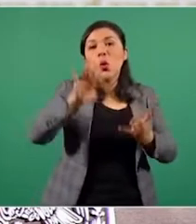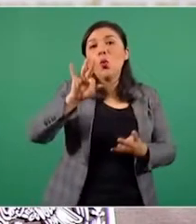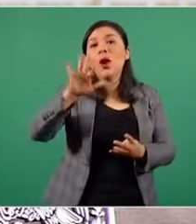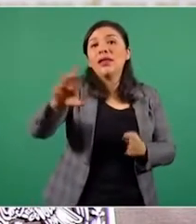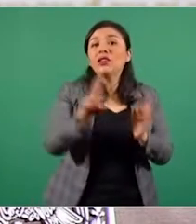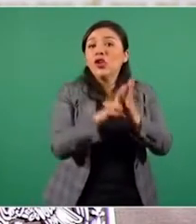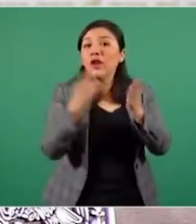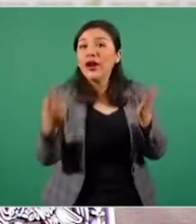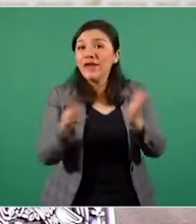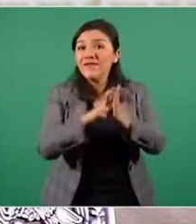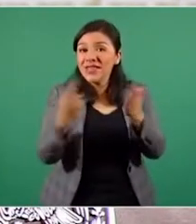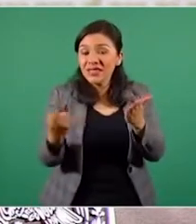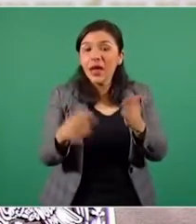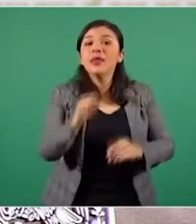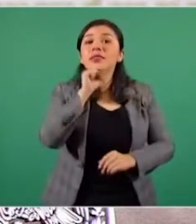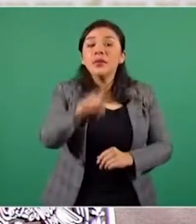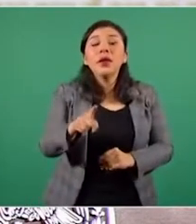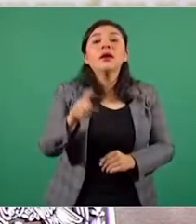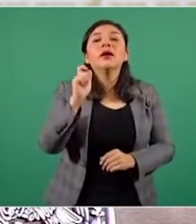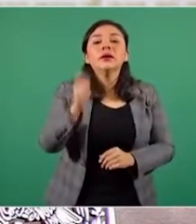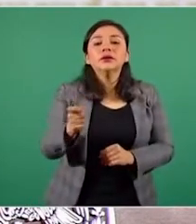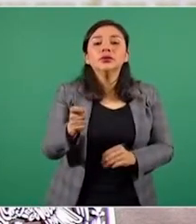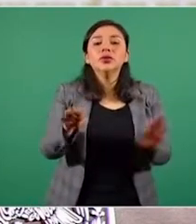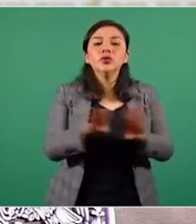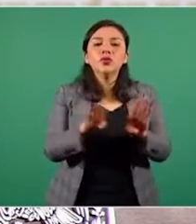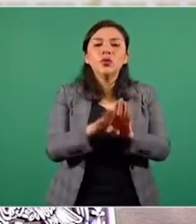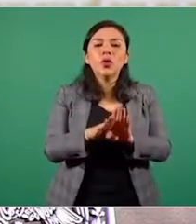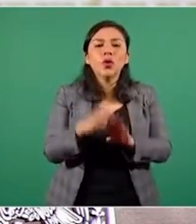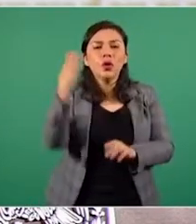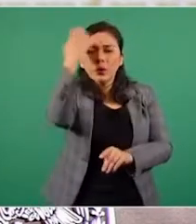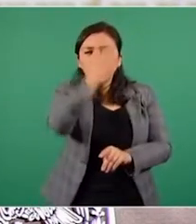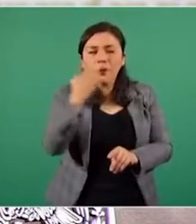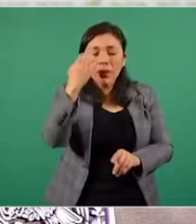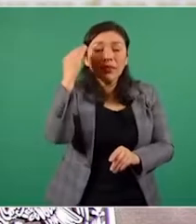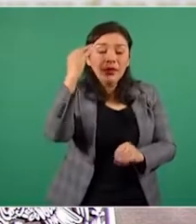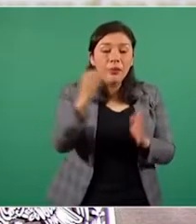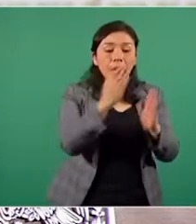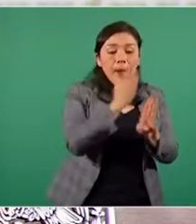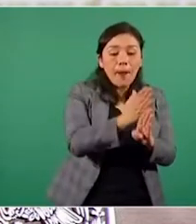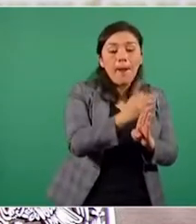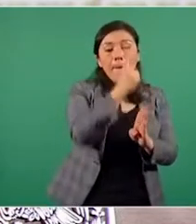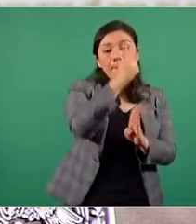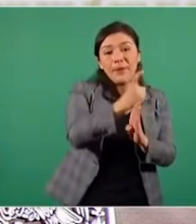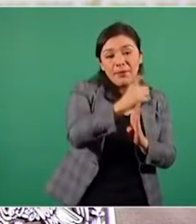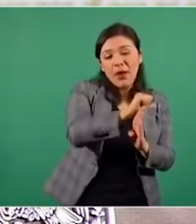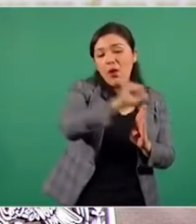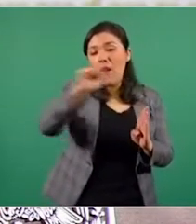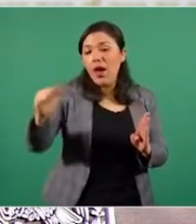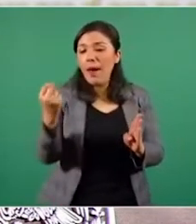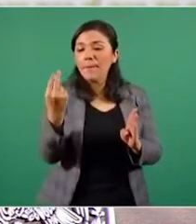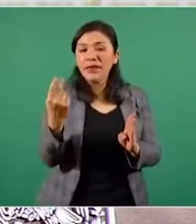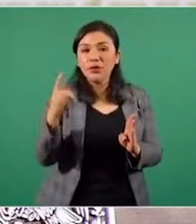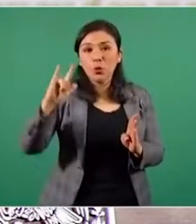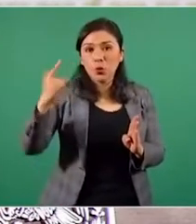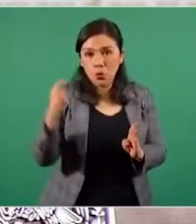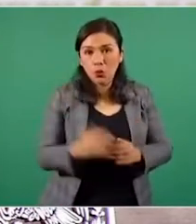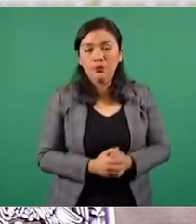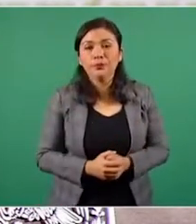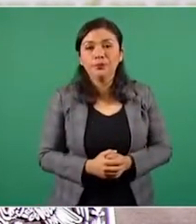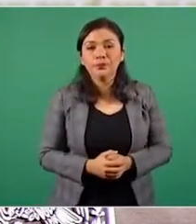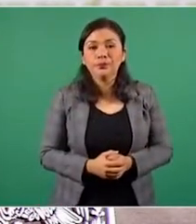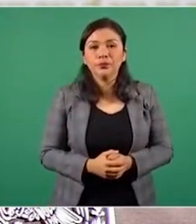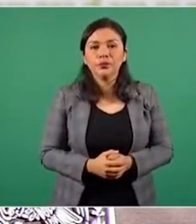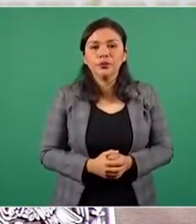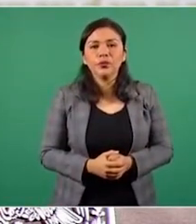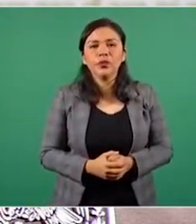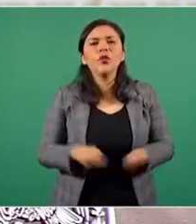En el rubro de la